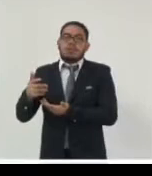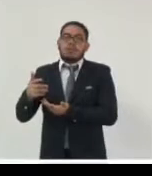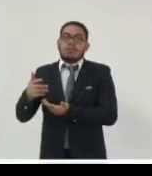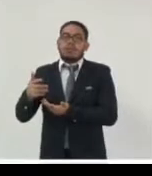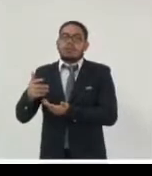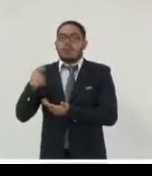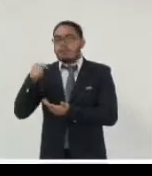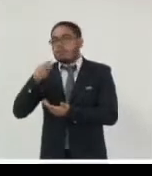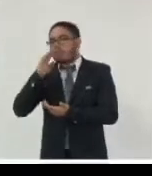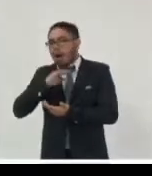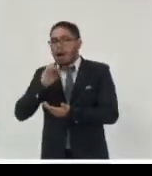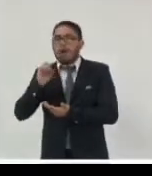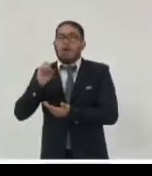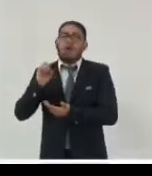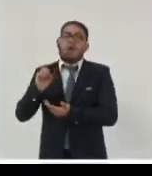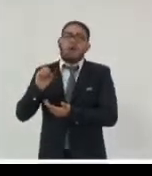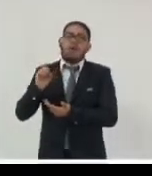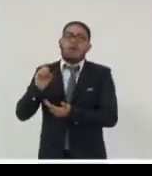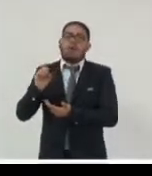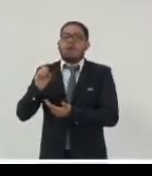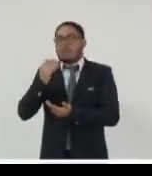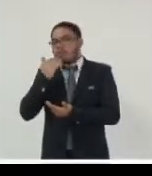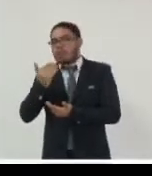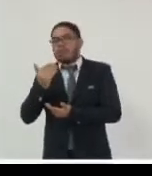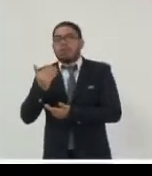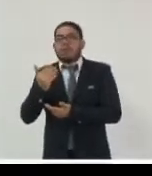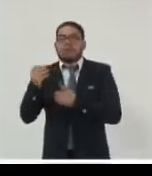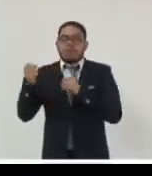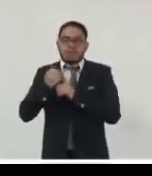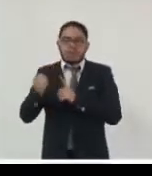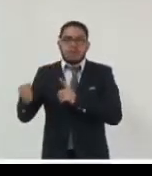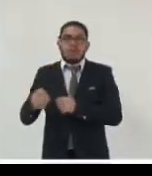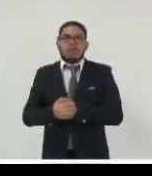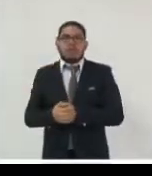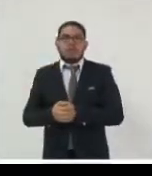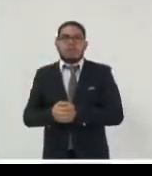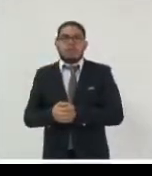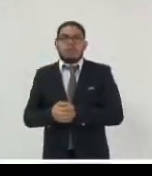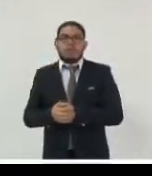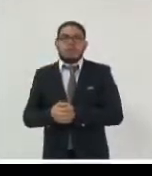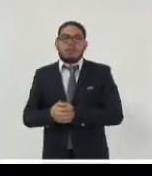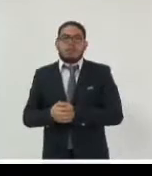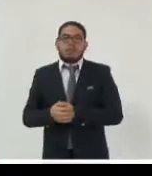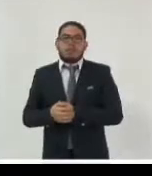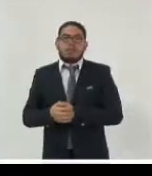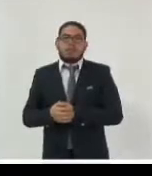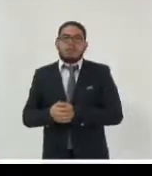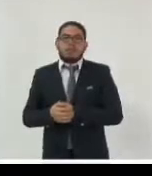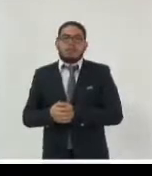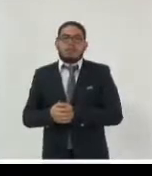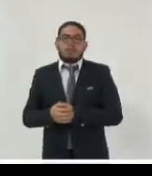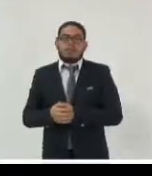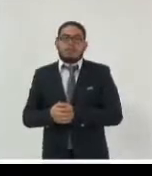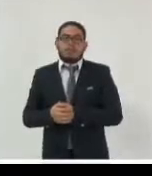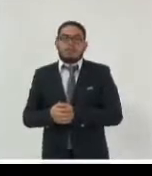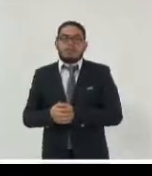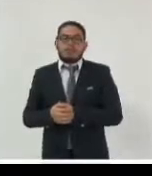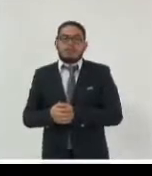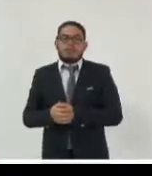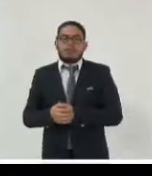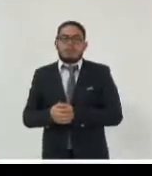yo con esto me despido y yo había alzado a los organizadores que